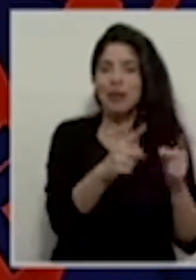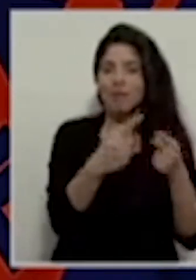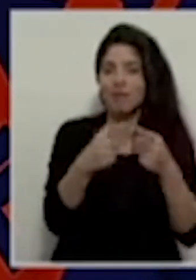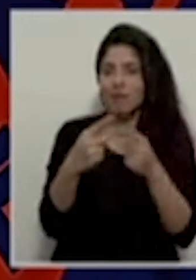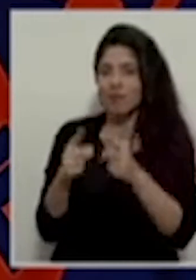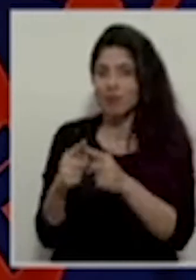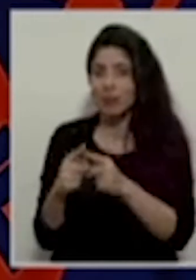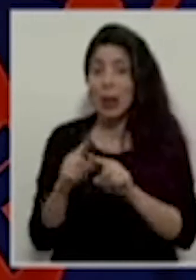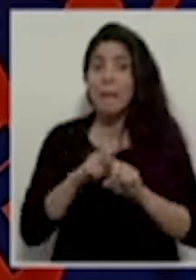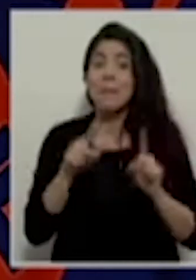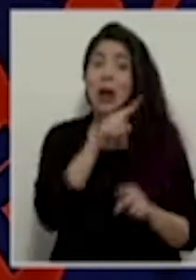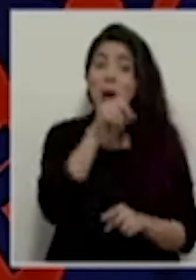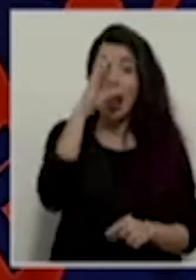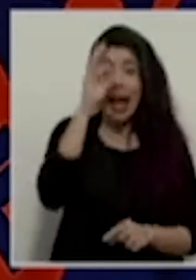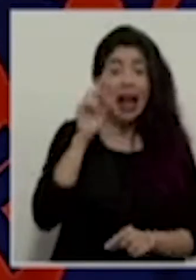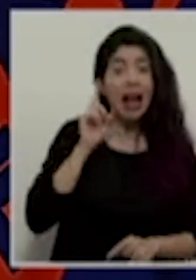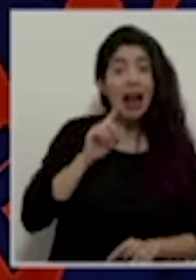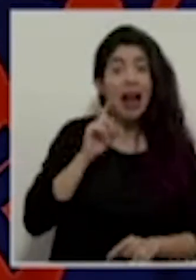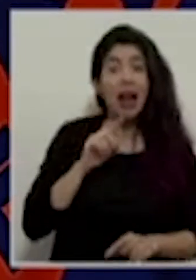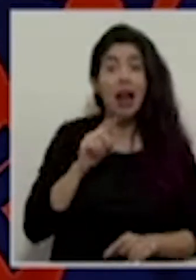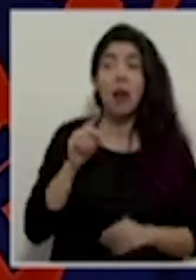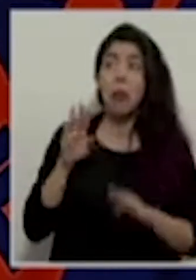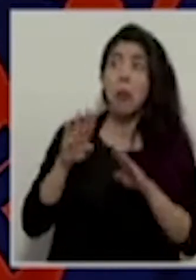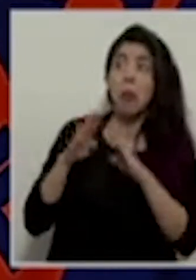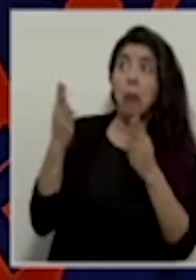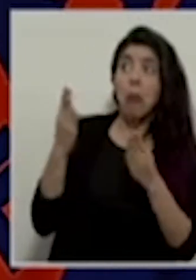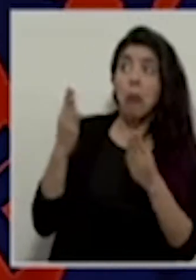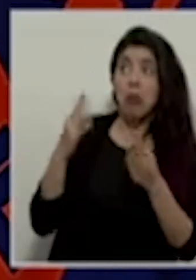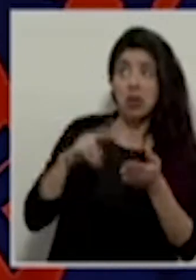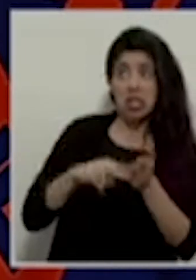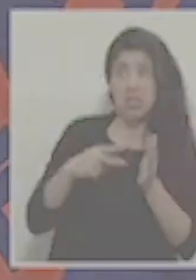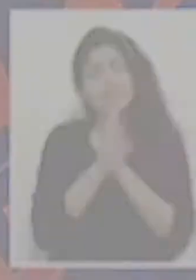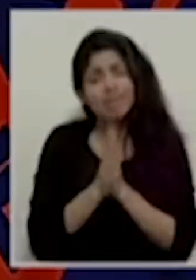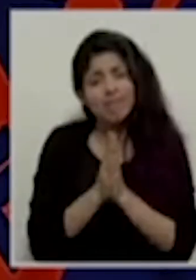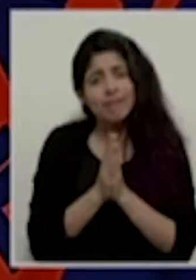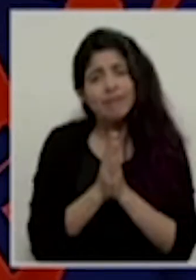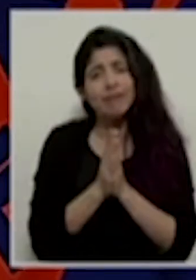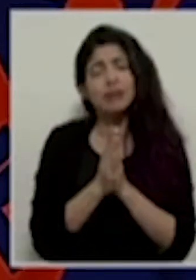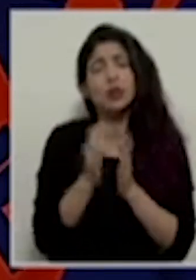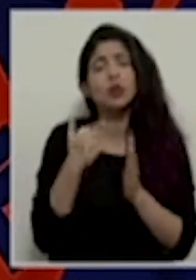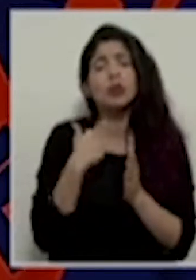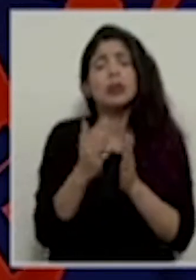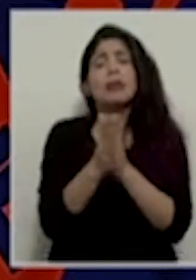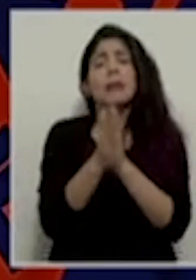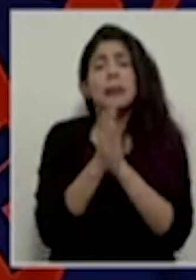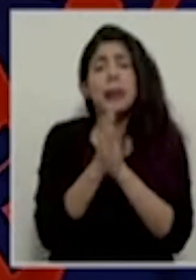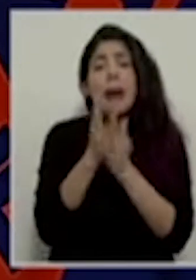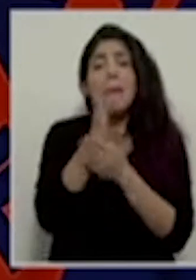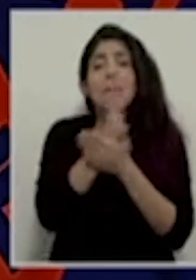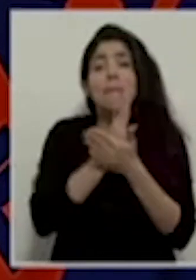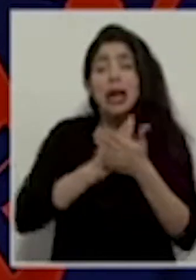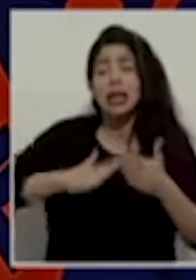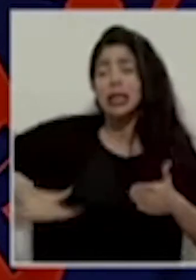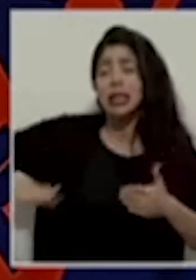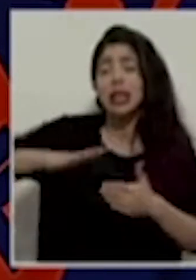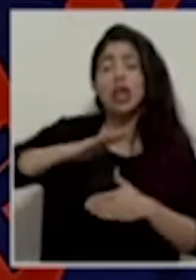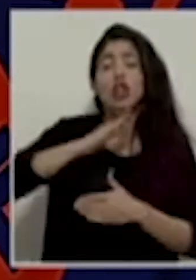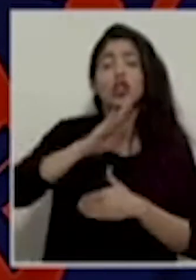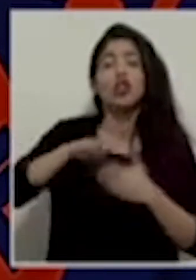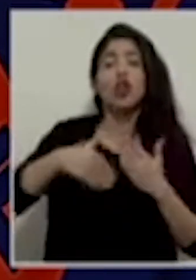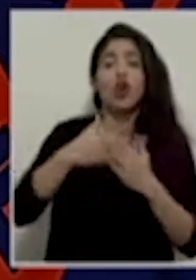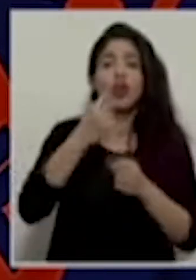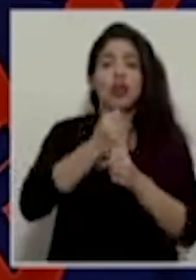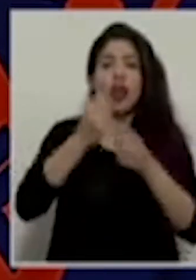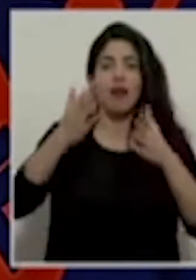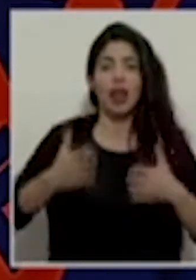Pero no nos engañemos de que una apertura no implica contagios. En nombre de todos los trabajadores y trabajadoras de la